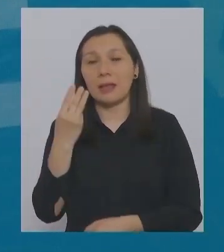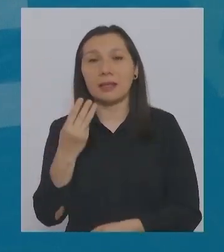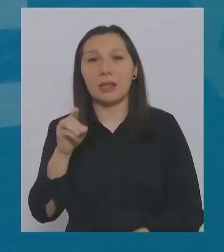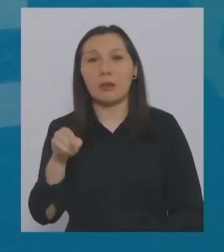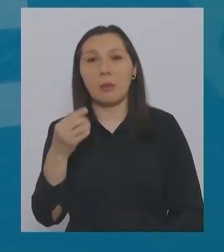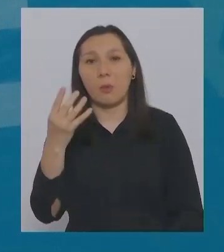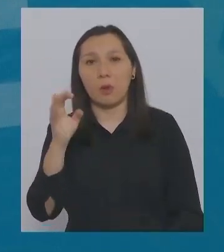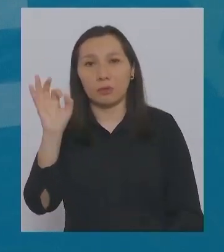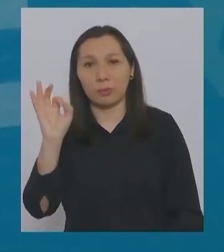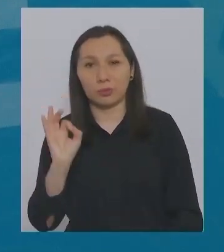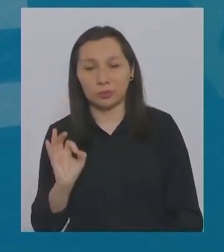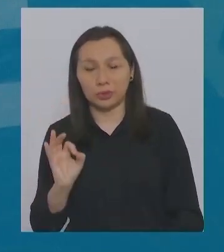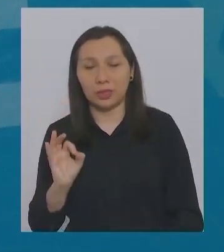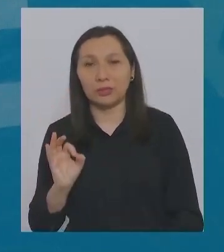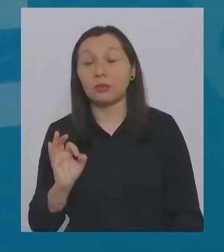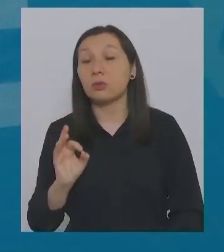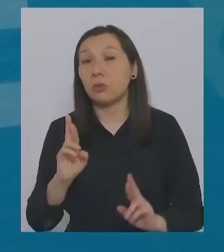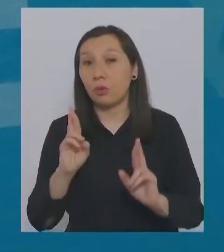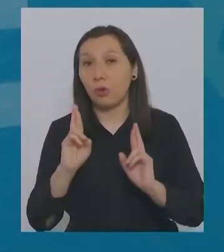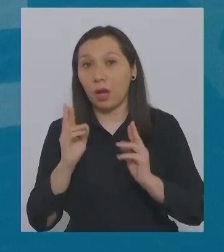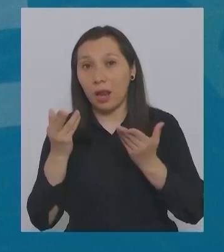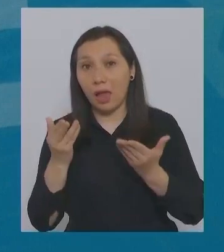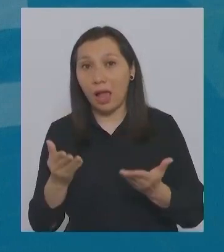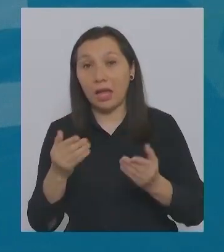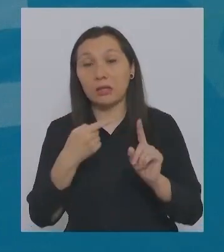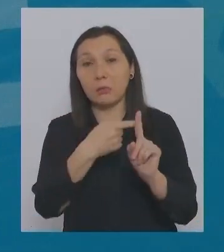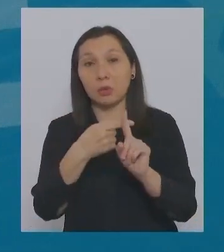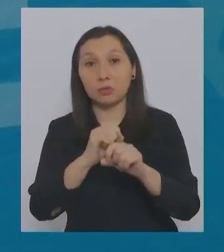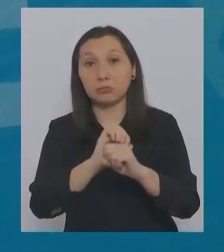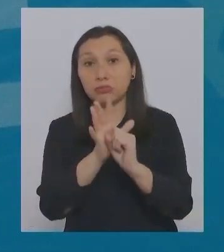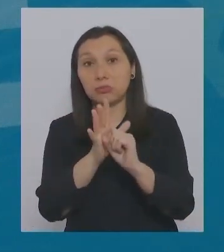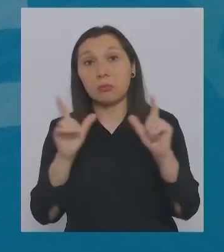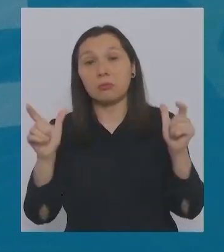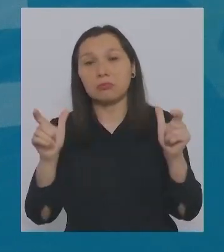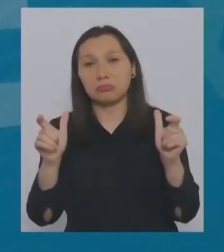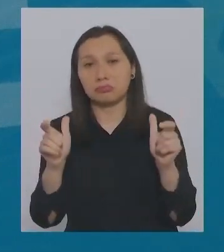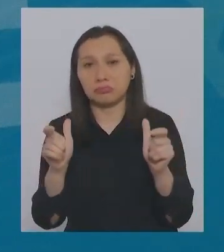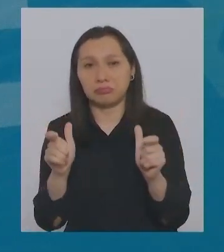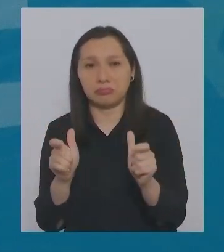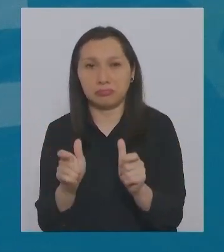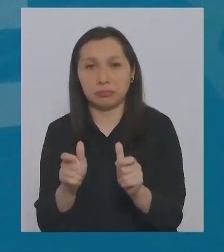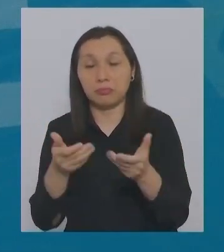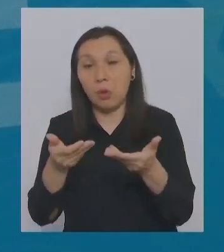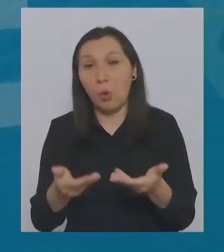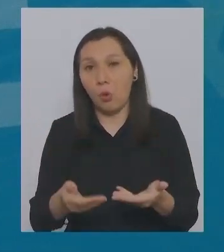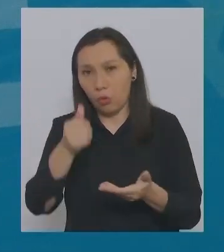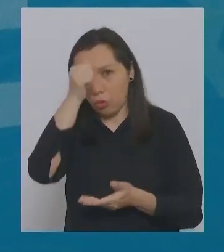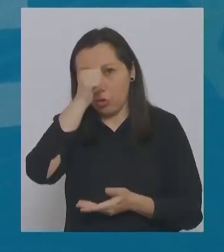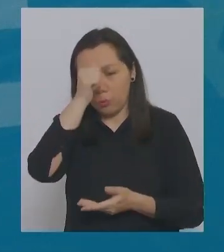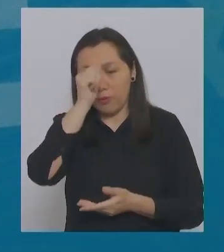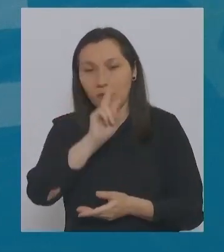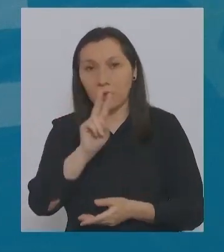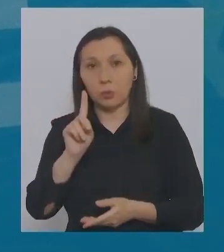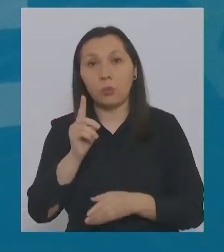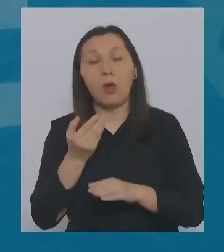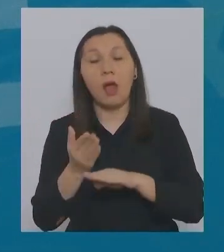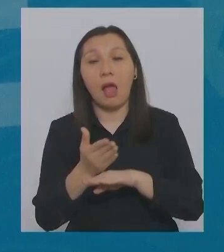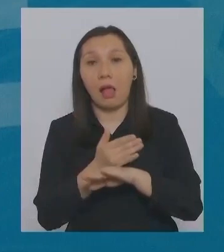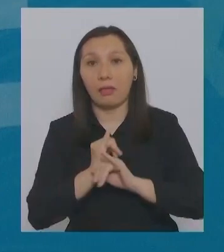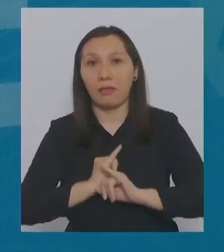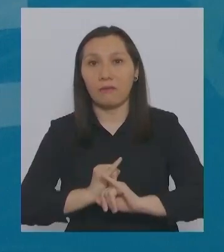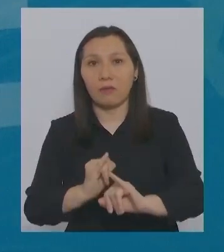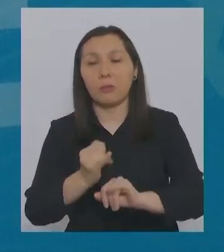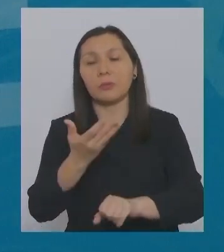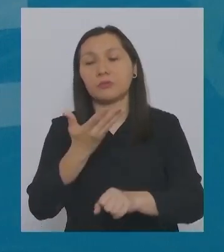3,4% y esperamos obviamente que esta positividad siga bajando. Hoy, domingo 21, adelanto la información,